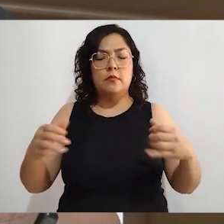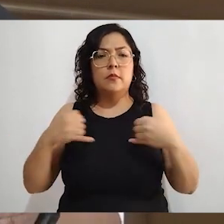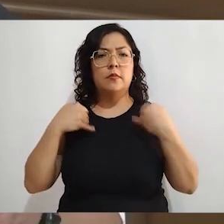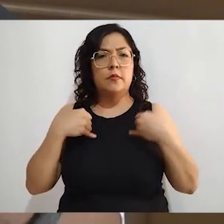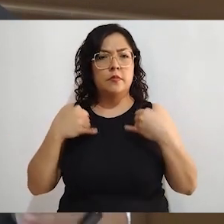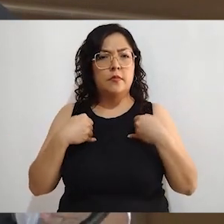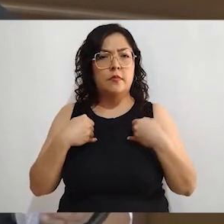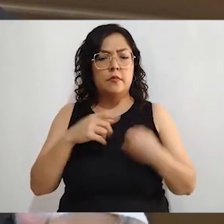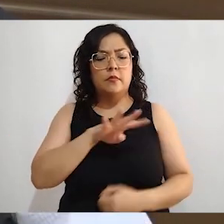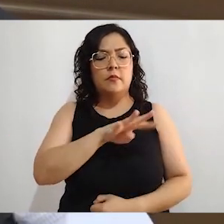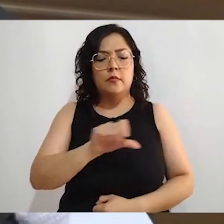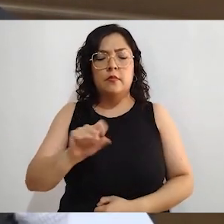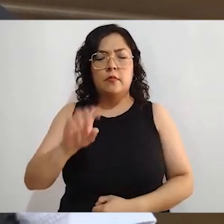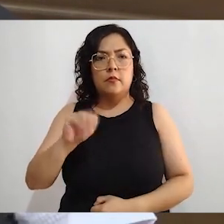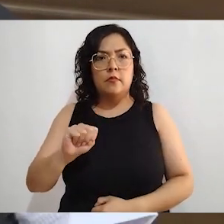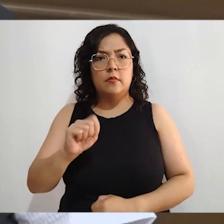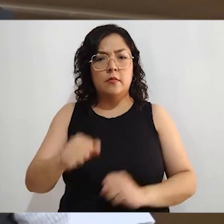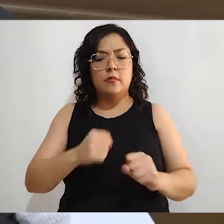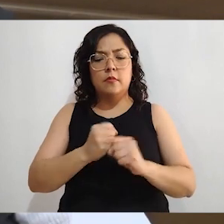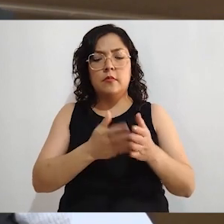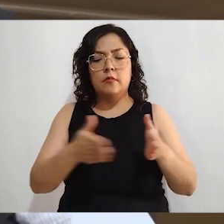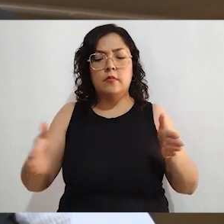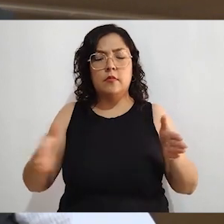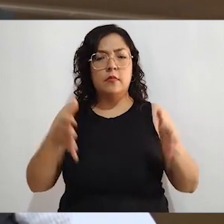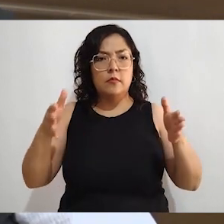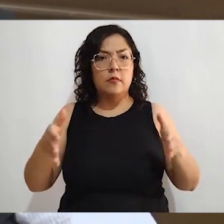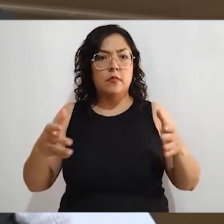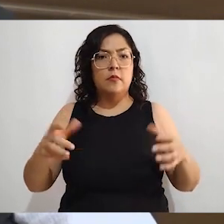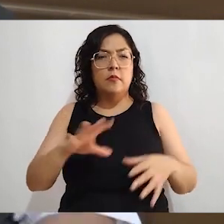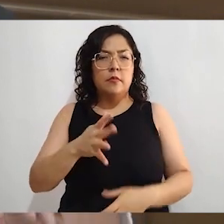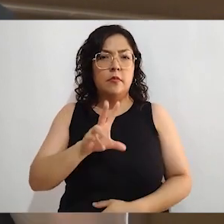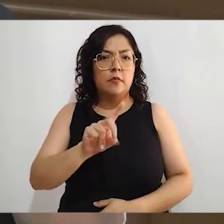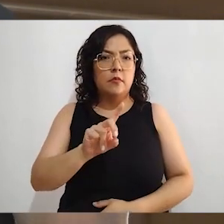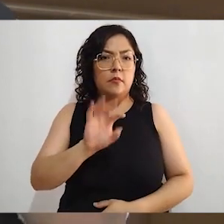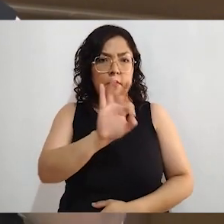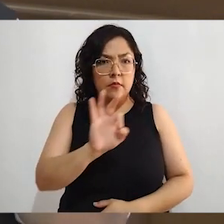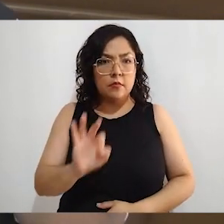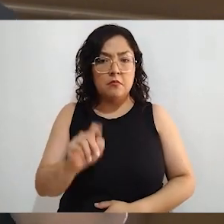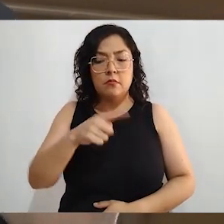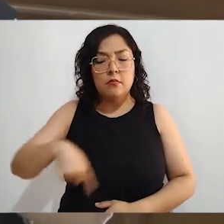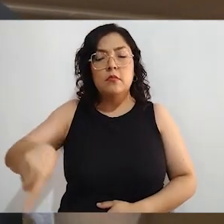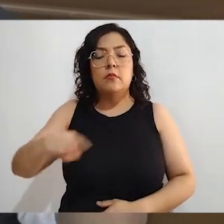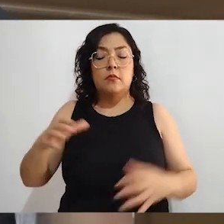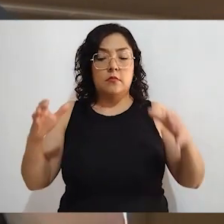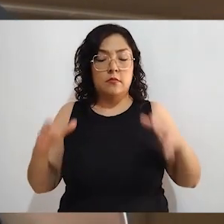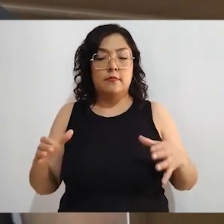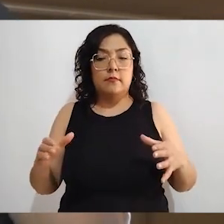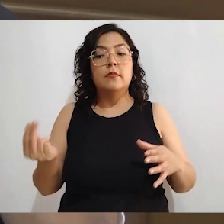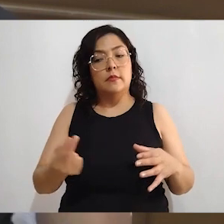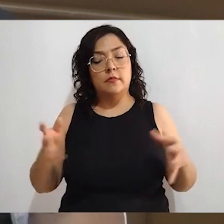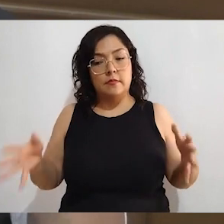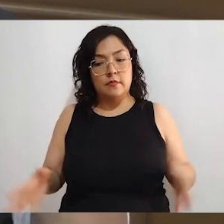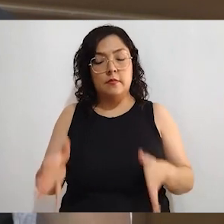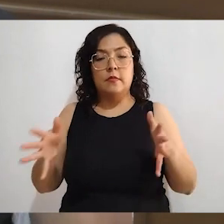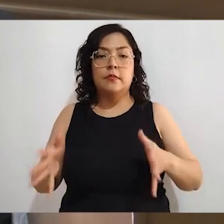abstienen, pues digamos que se refleja en la participación ciudadana. Entonces, tenemos lo típico, lo que